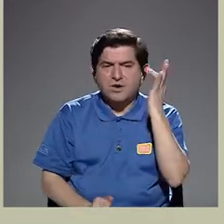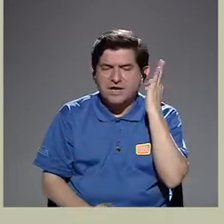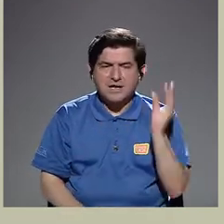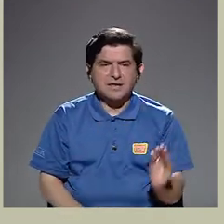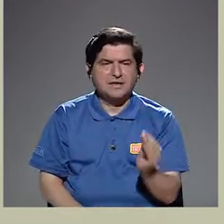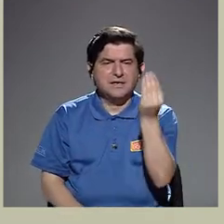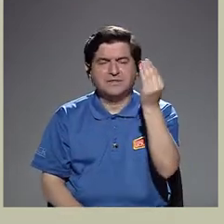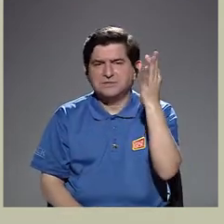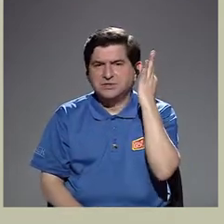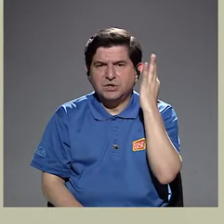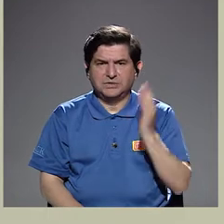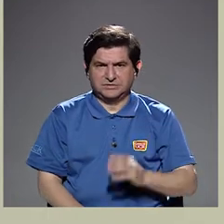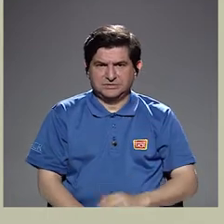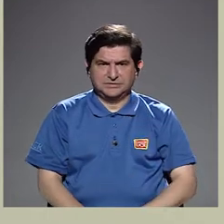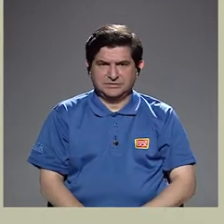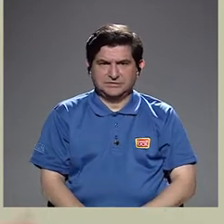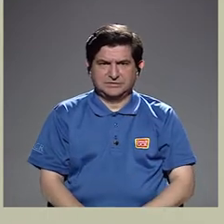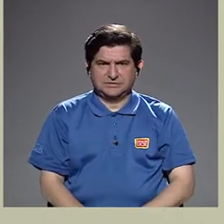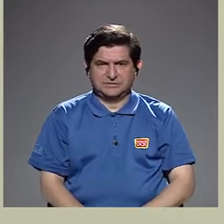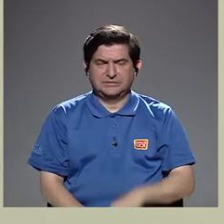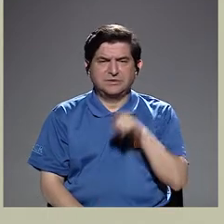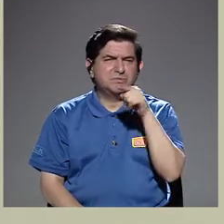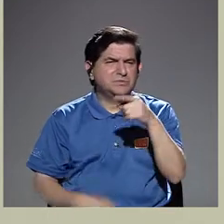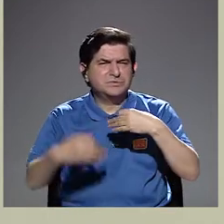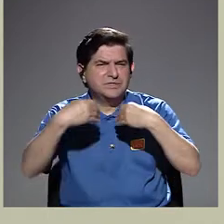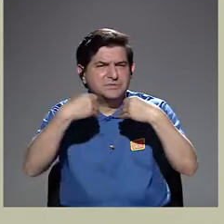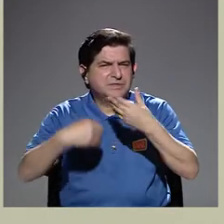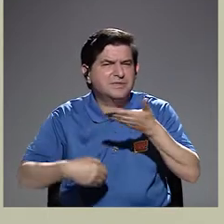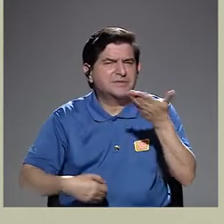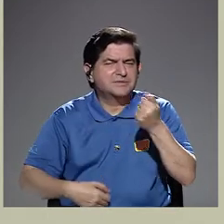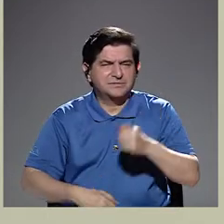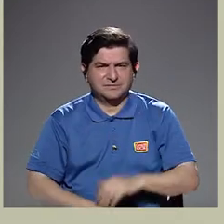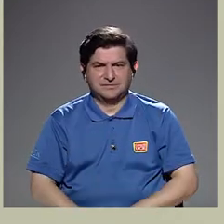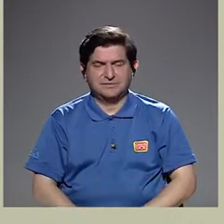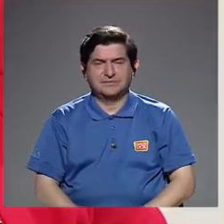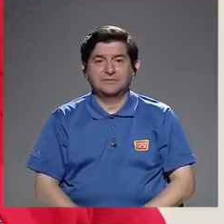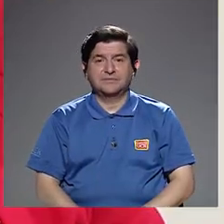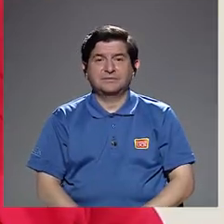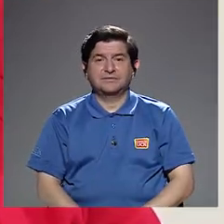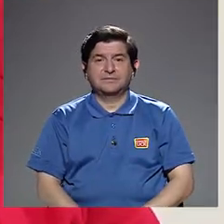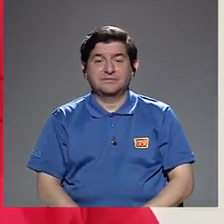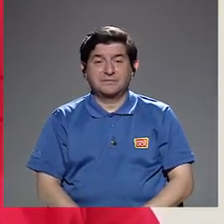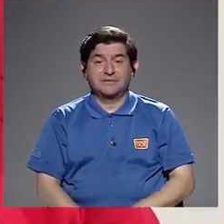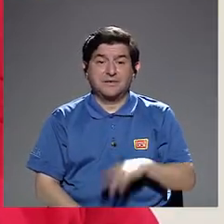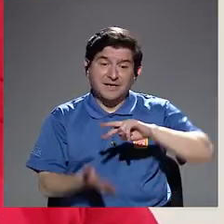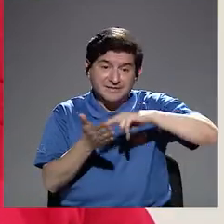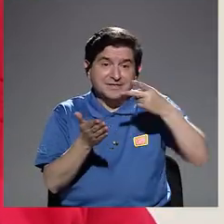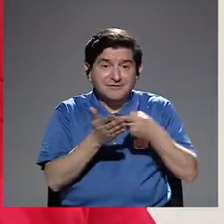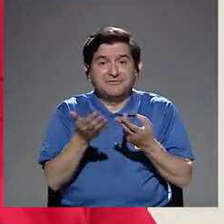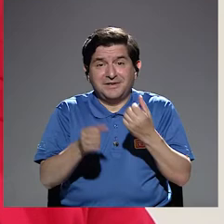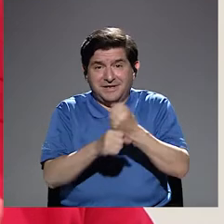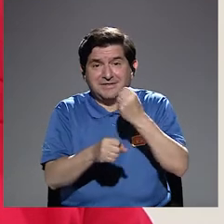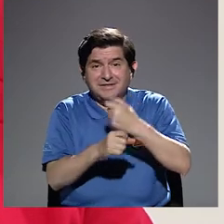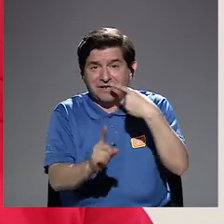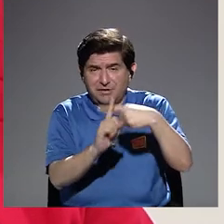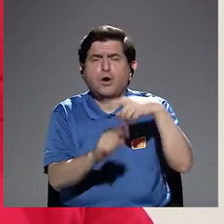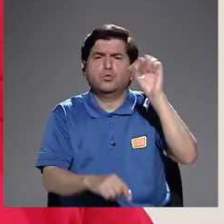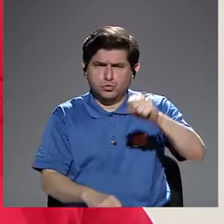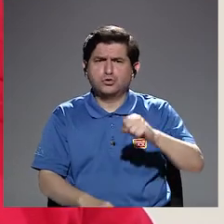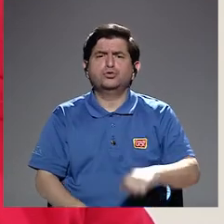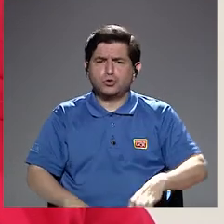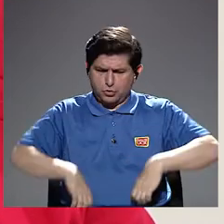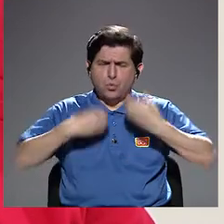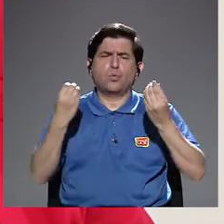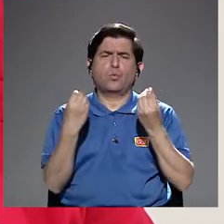adolescentes, ¿qué nos puede, digamos, también dar más positivo? Claro que sí, y hay mucho de